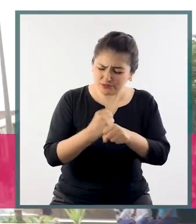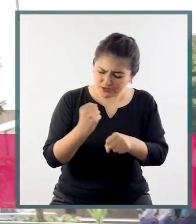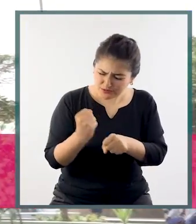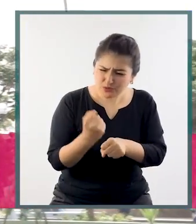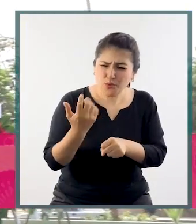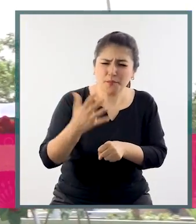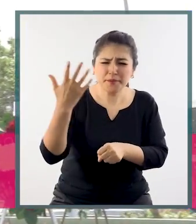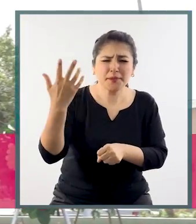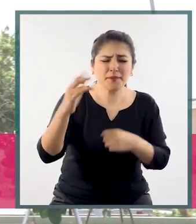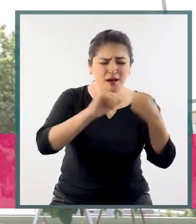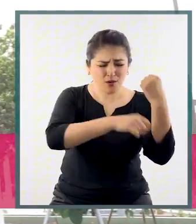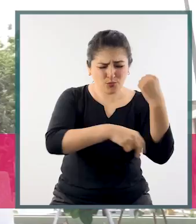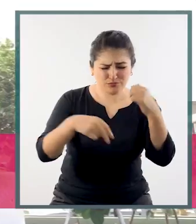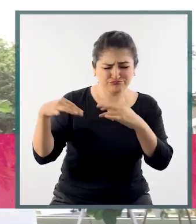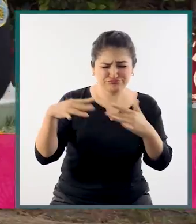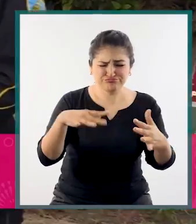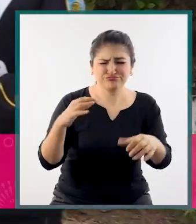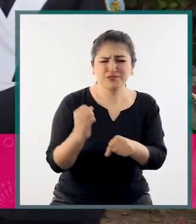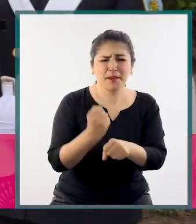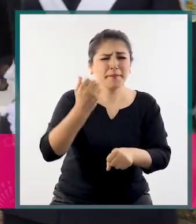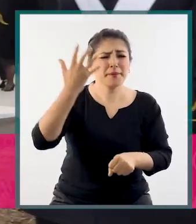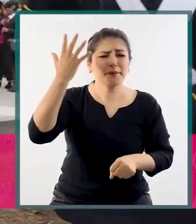de la Batalla de Junín!